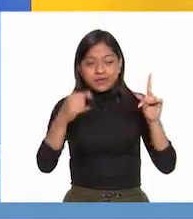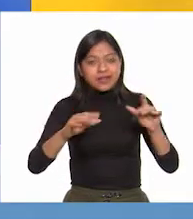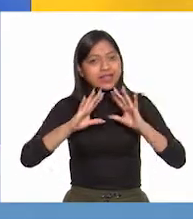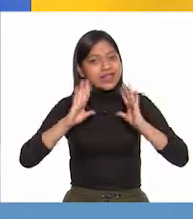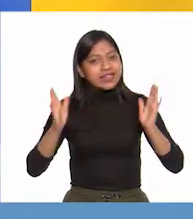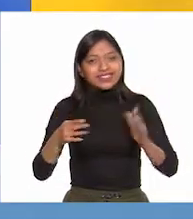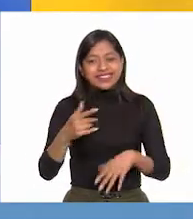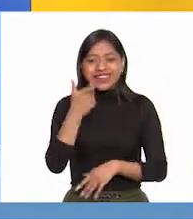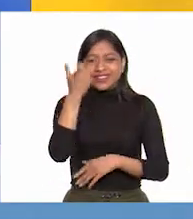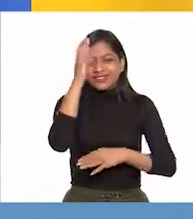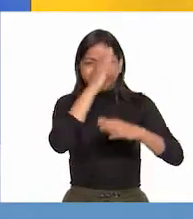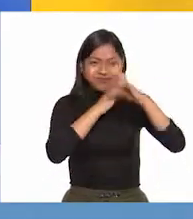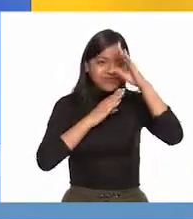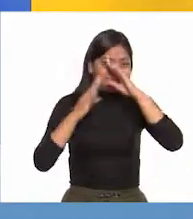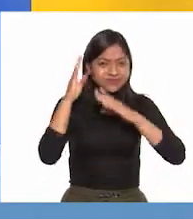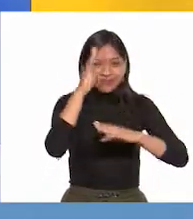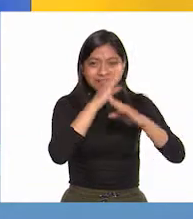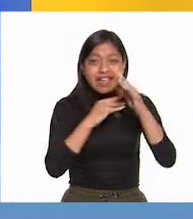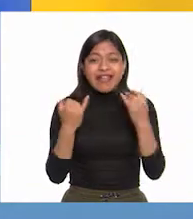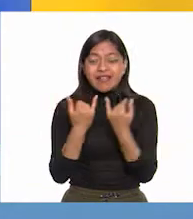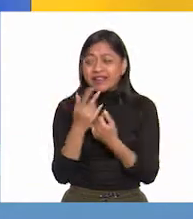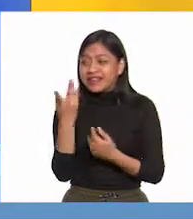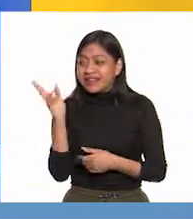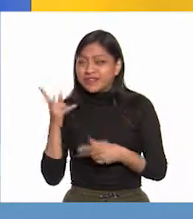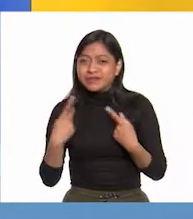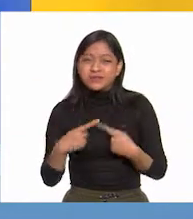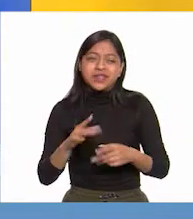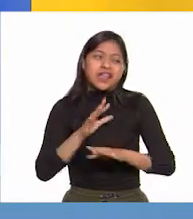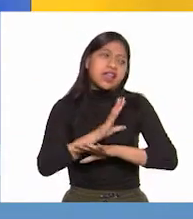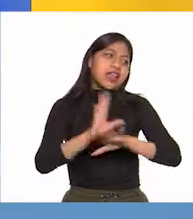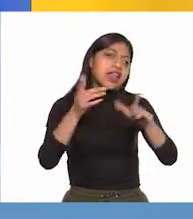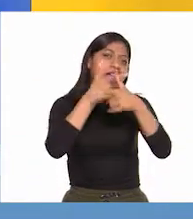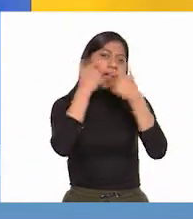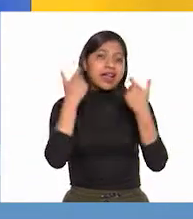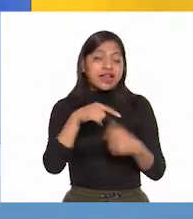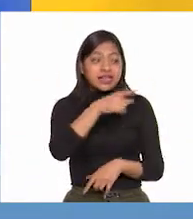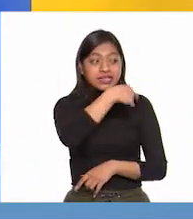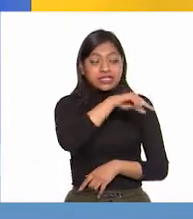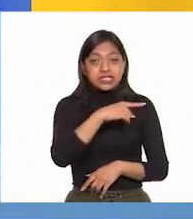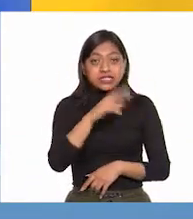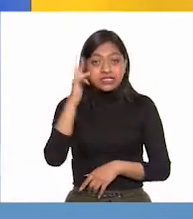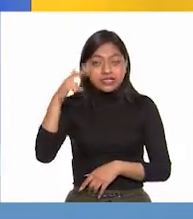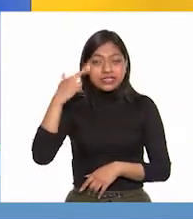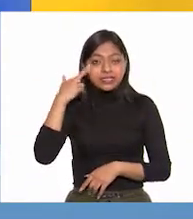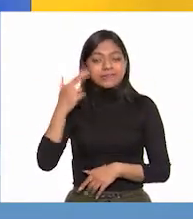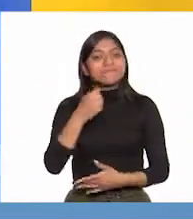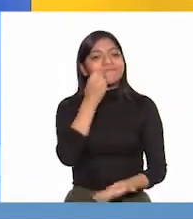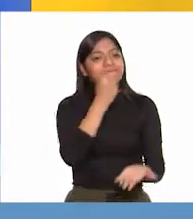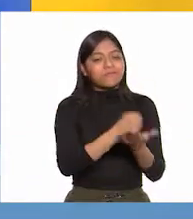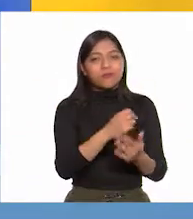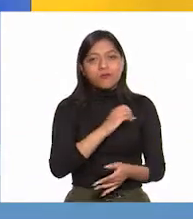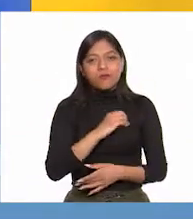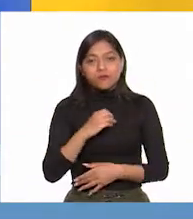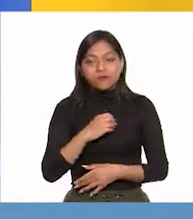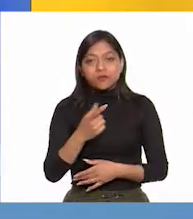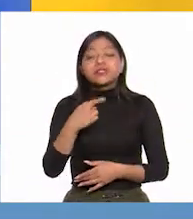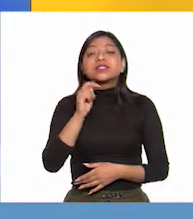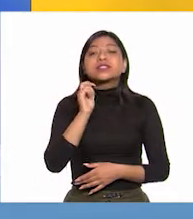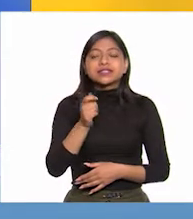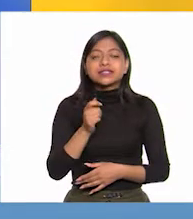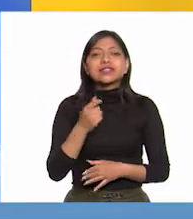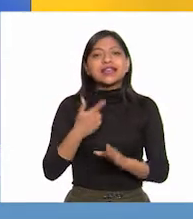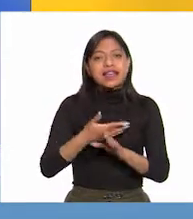económica y la población estaba cansada. El Virrey y la Real Audiencia fueron obligados a aplicar las medidas